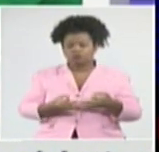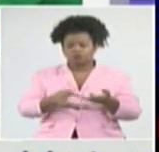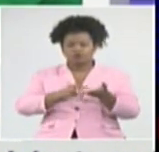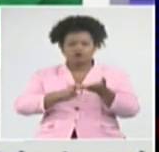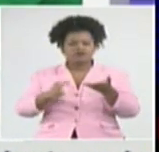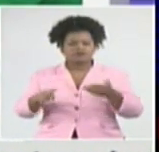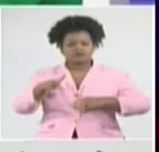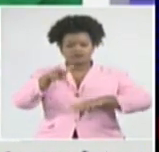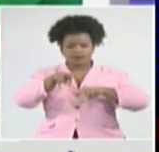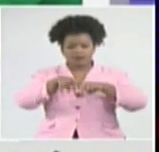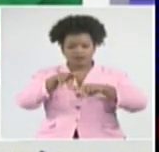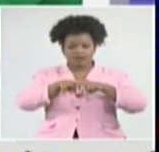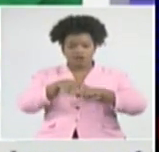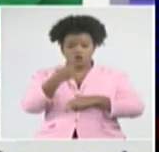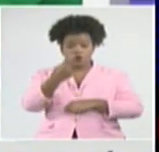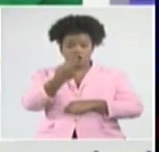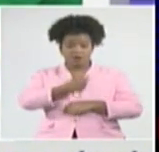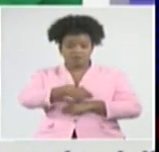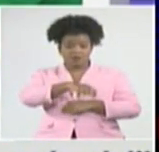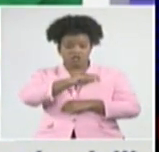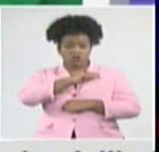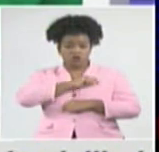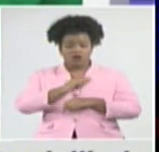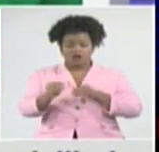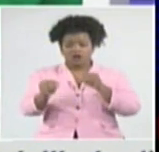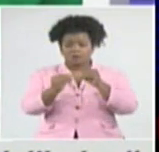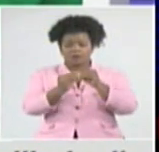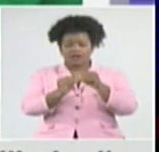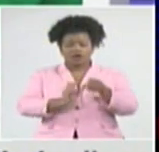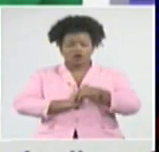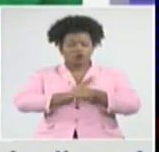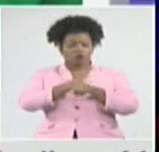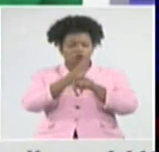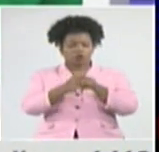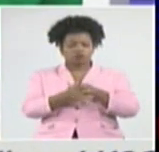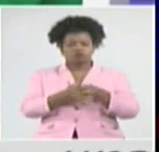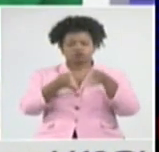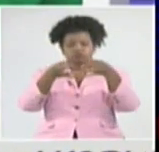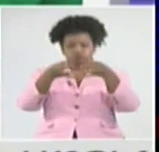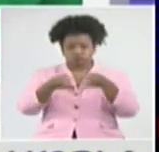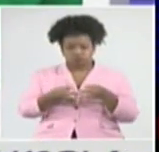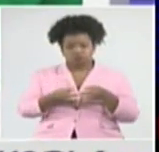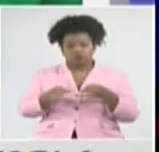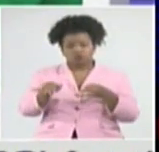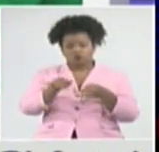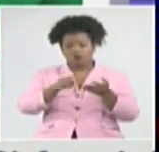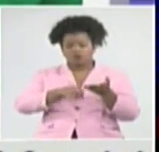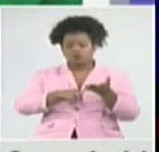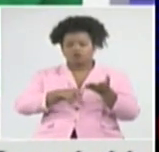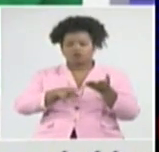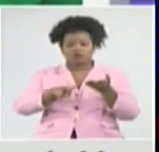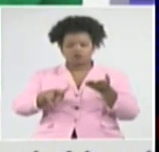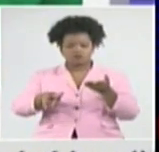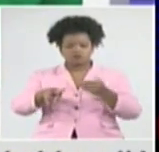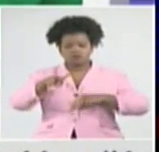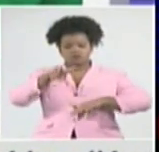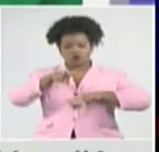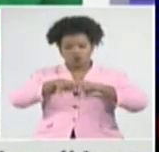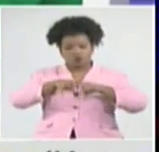y un español como consecuencia, de la transmisión autóctona de la provincia de Holguín.